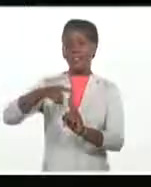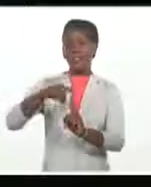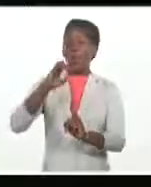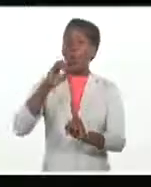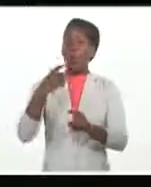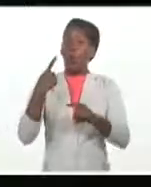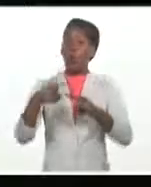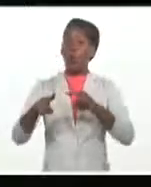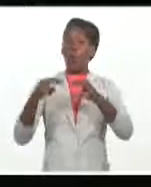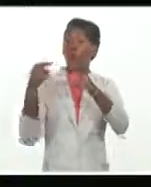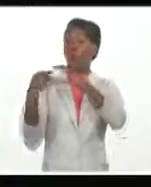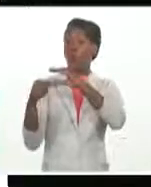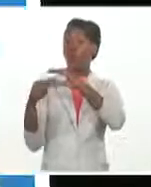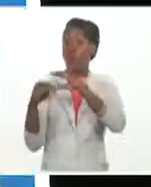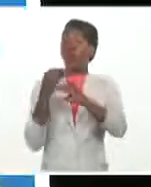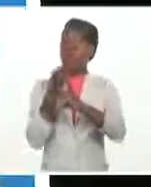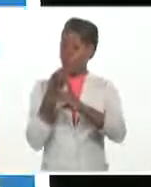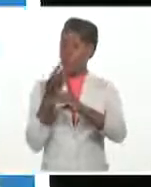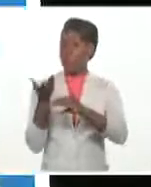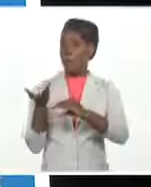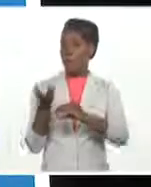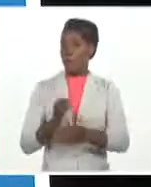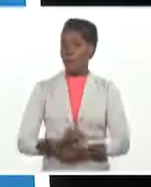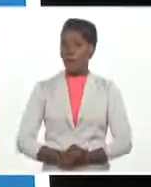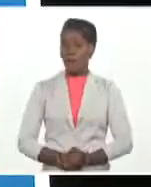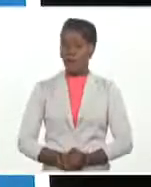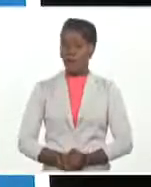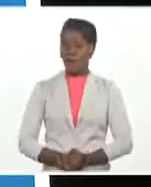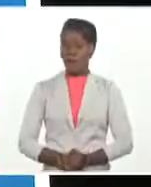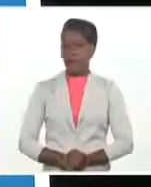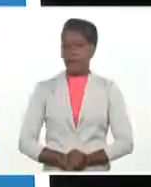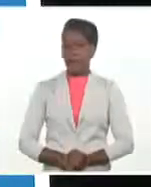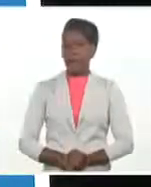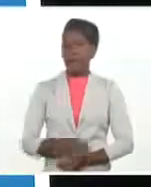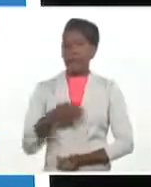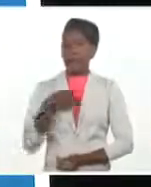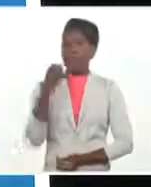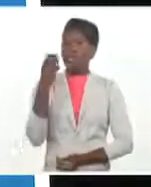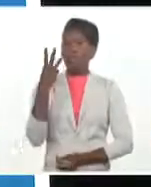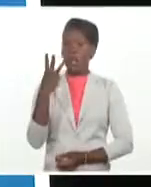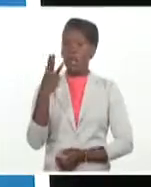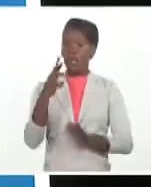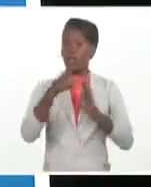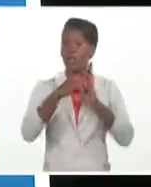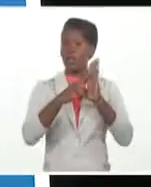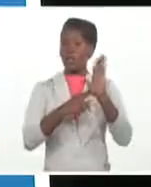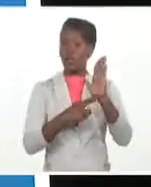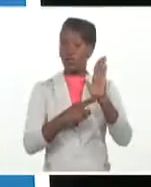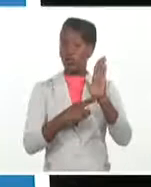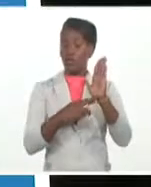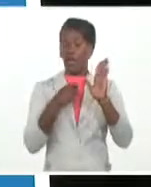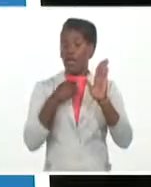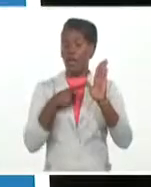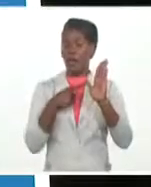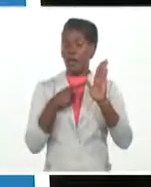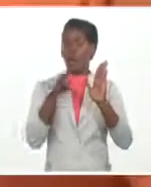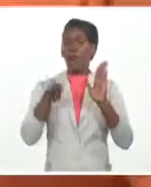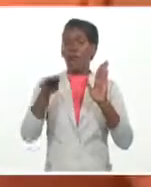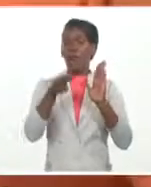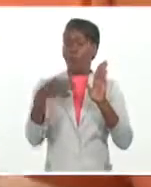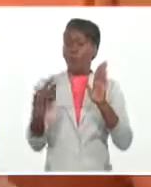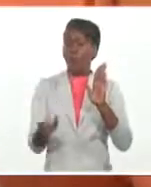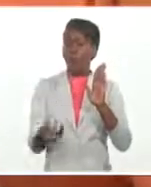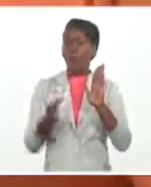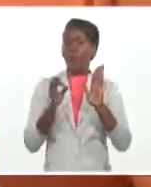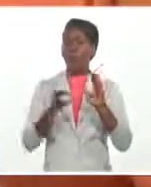solución del pasaporte de vacunación cubano engloba tres soluciones, que donde están la web donde la persona va a solicitar su pasaporte,